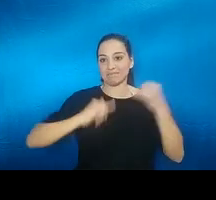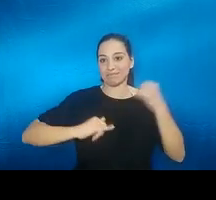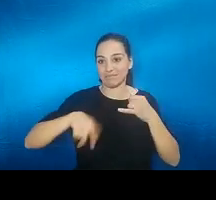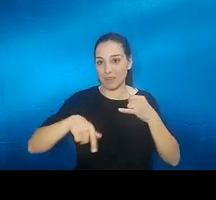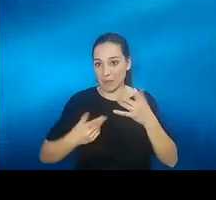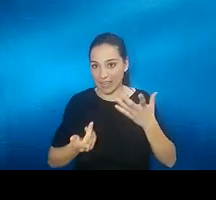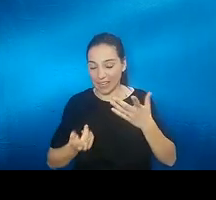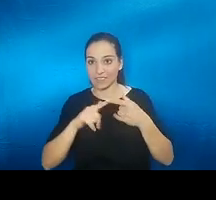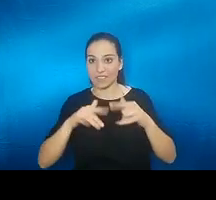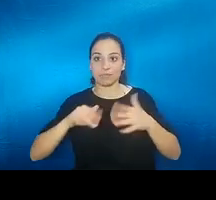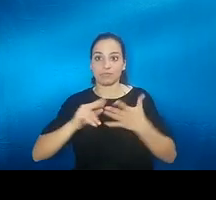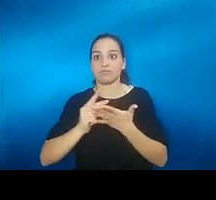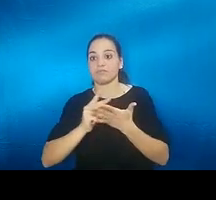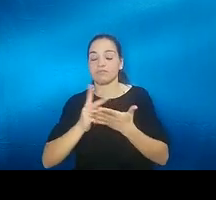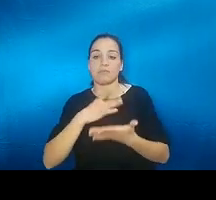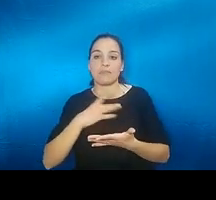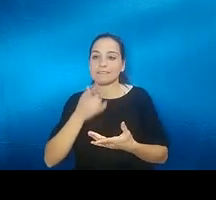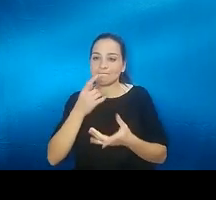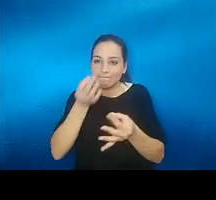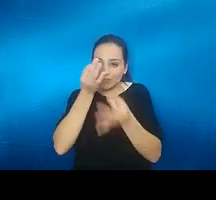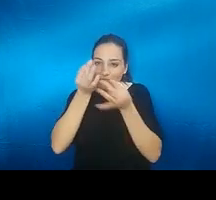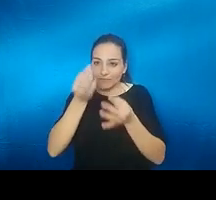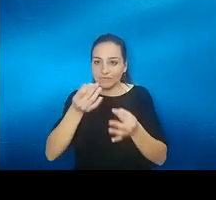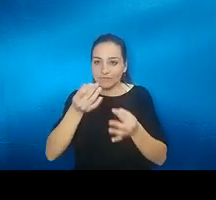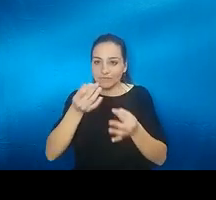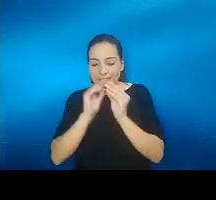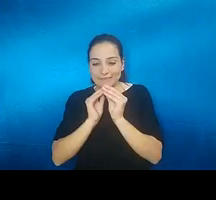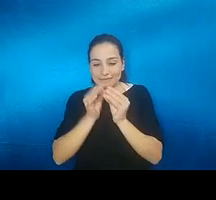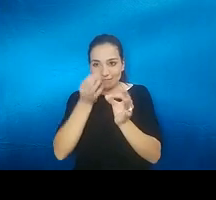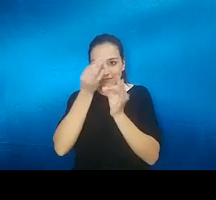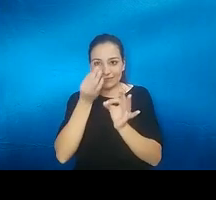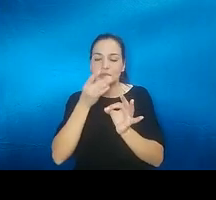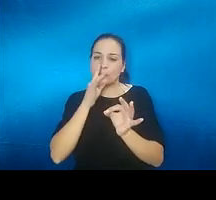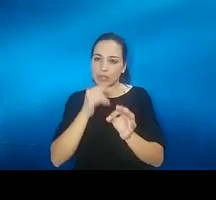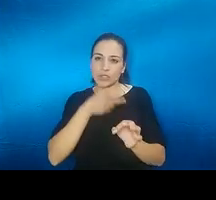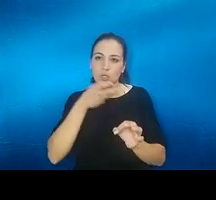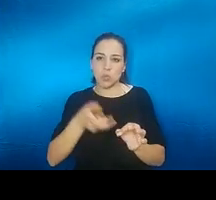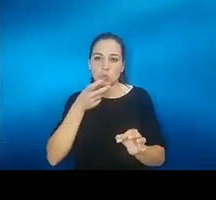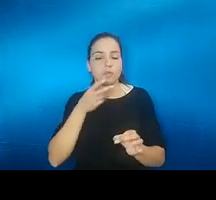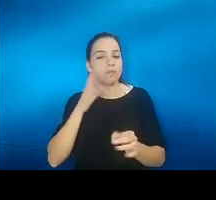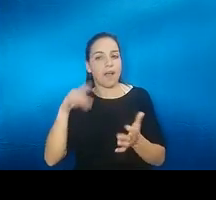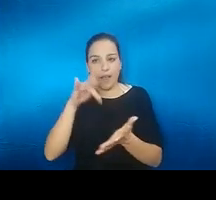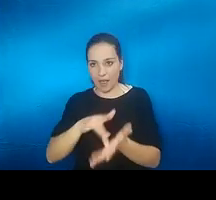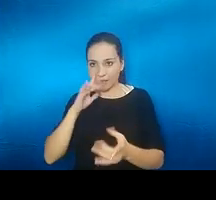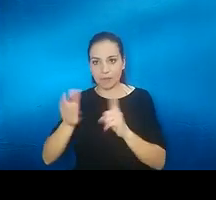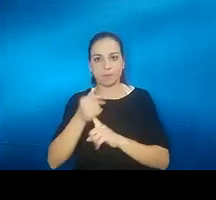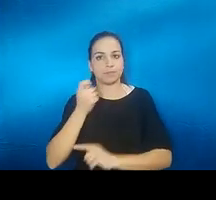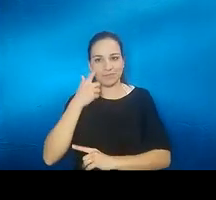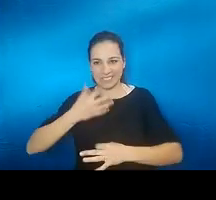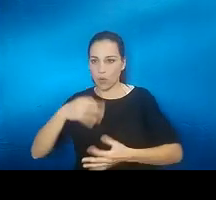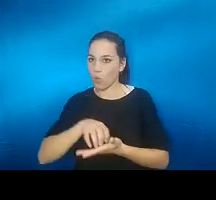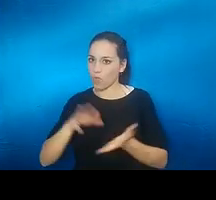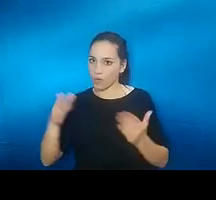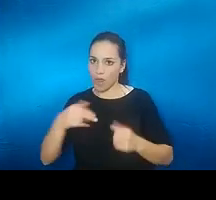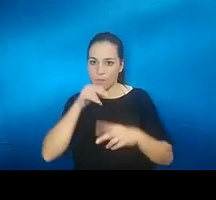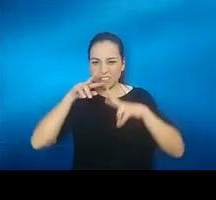y por eso son tan complejos y tardan tanto los implantes olfatorios pero no me cabe la menor duda que llegarán porque además que cada vez hay más